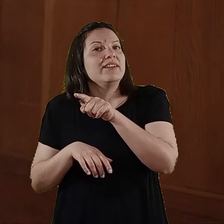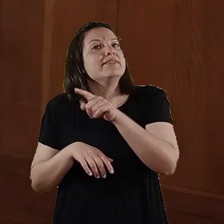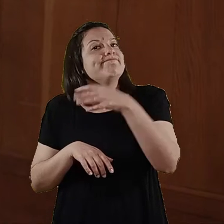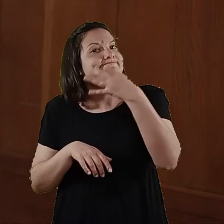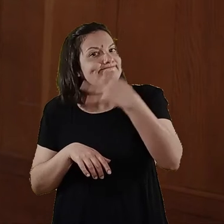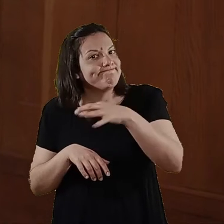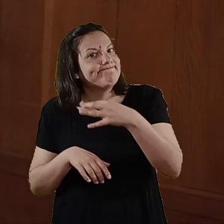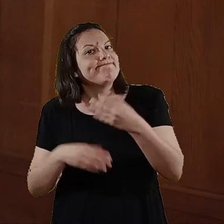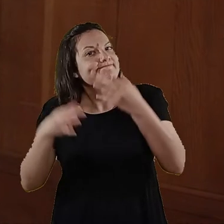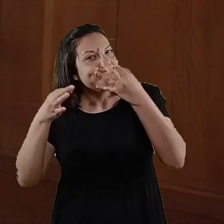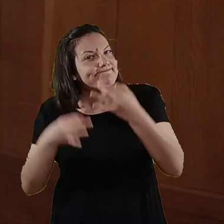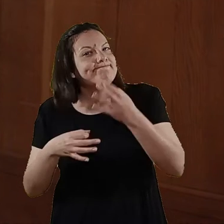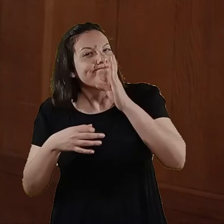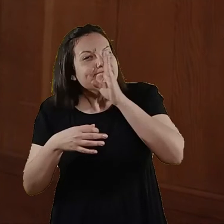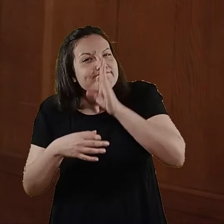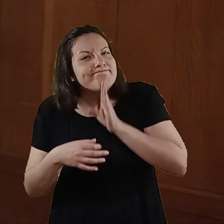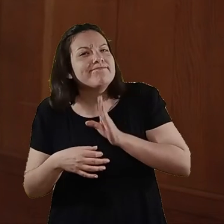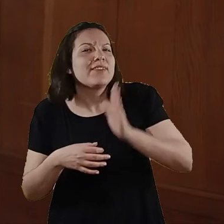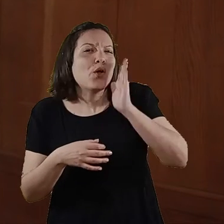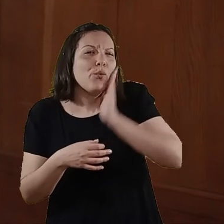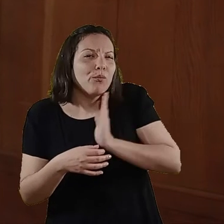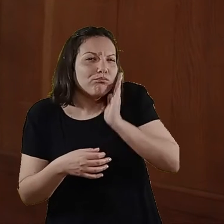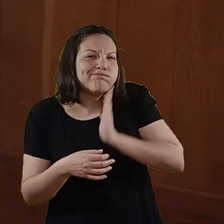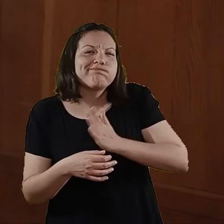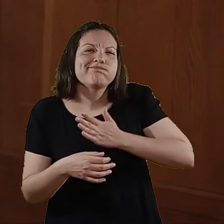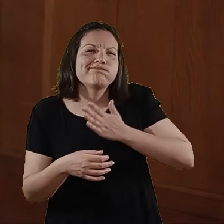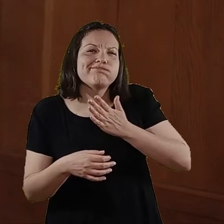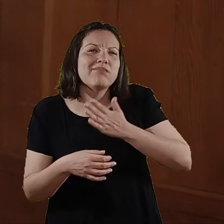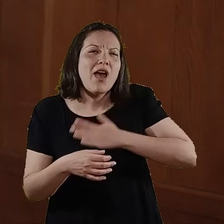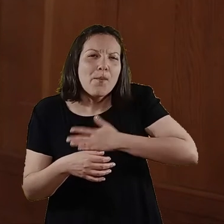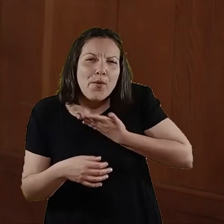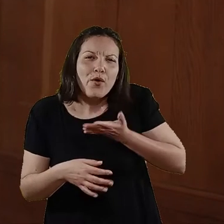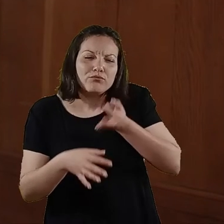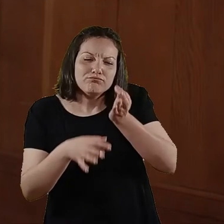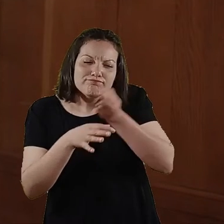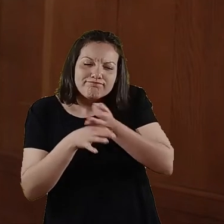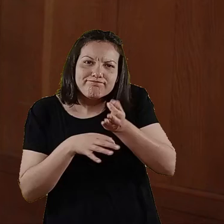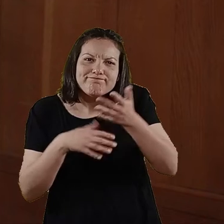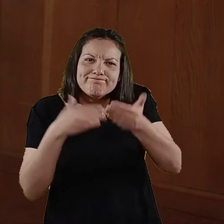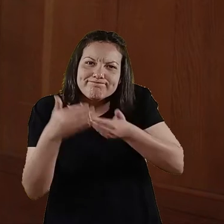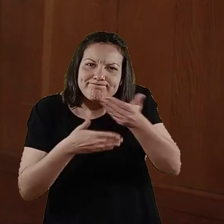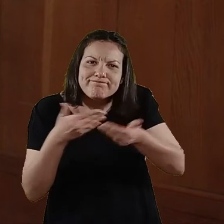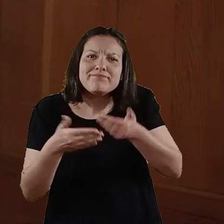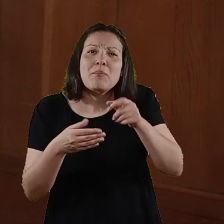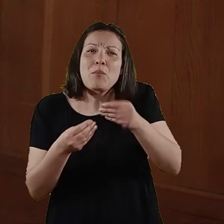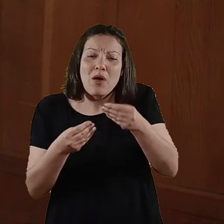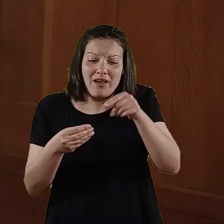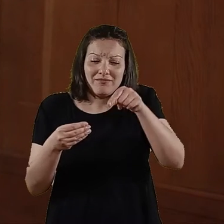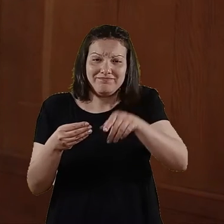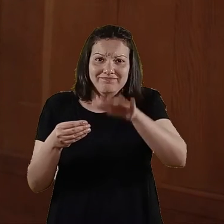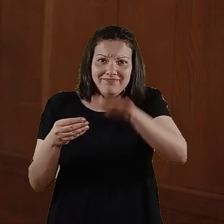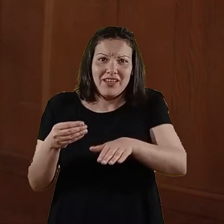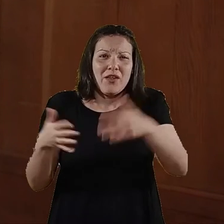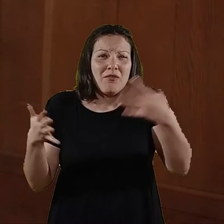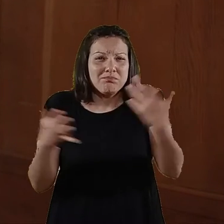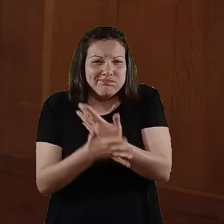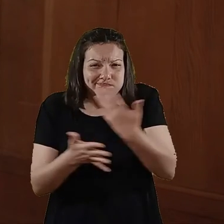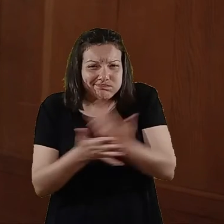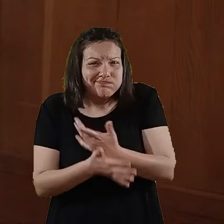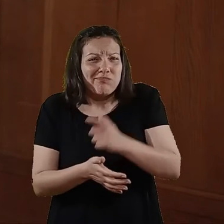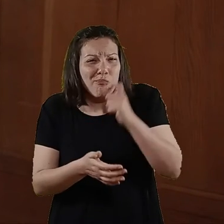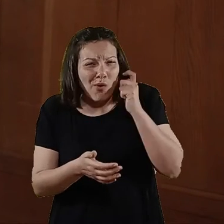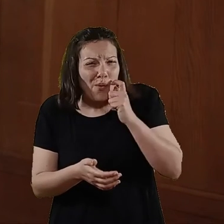que poder hablarlo con comprensión, con ternura, con amor porque ya demasiada re-victimización y